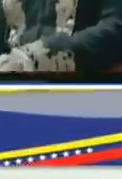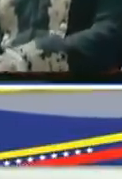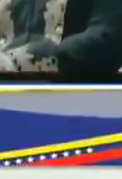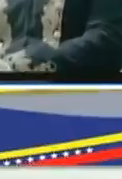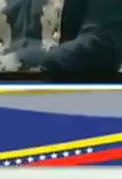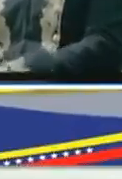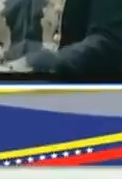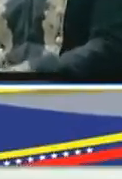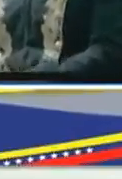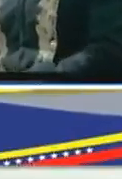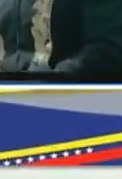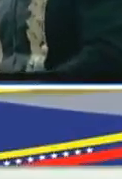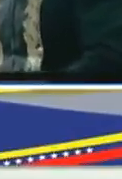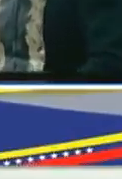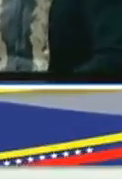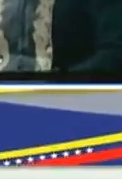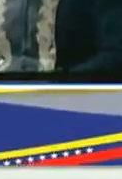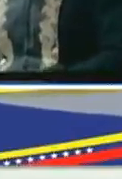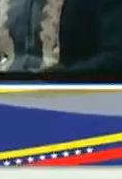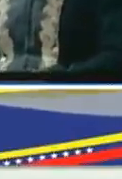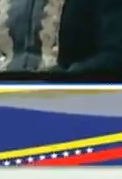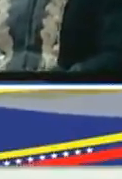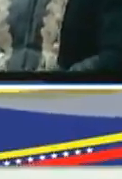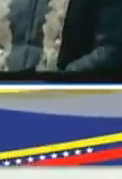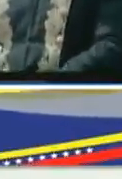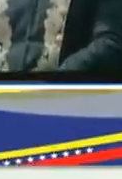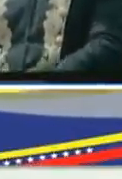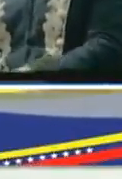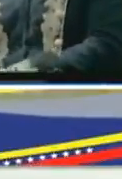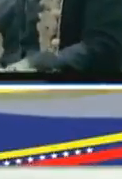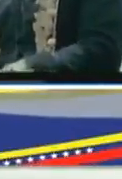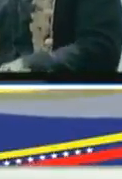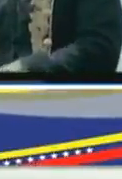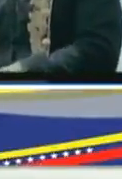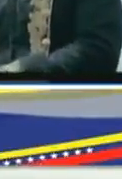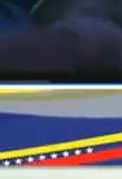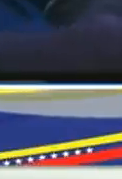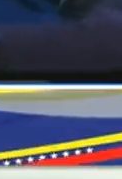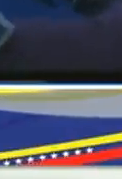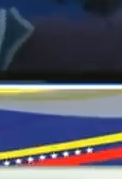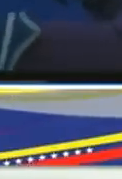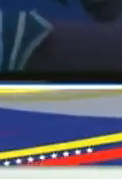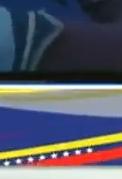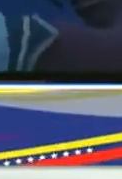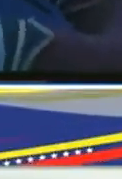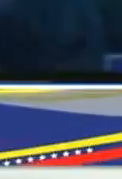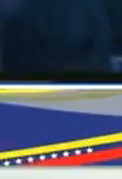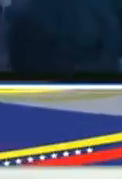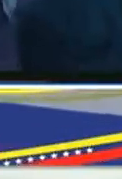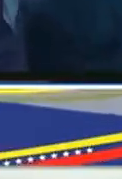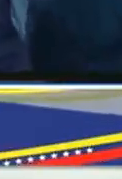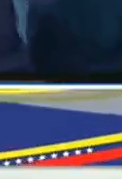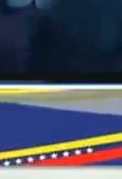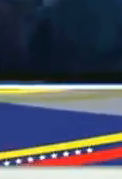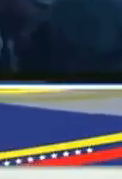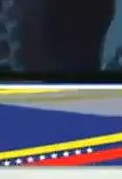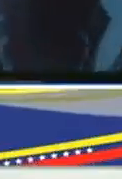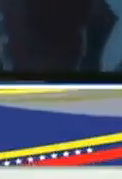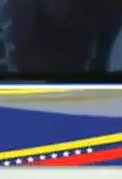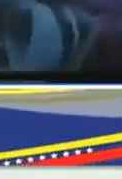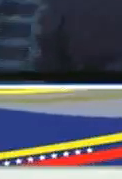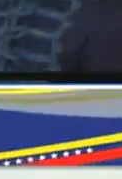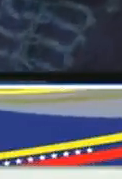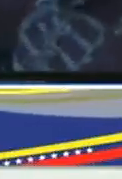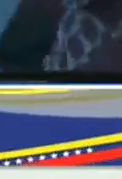con más de 300 caballos una producción la más ambiciosa hemos revisado experiencias similares y esta ha sido la